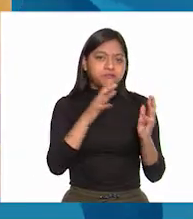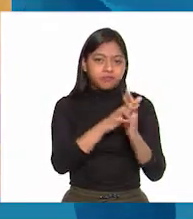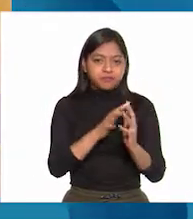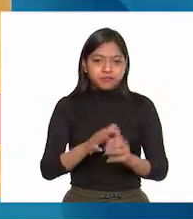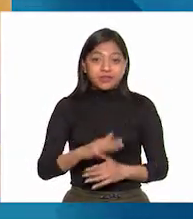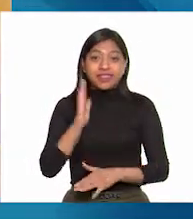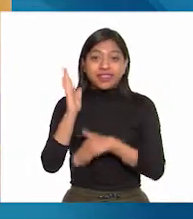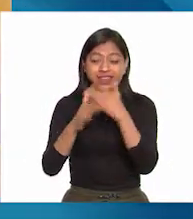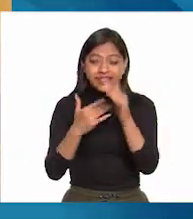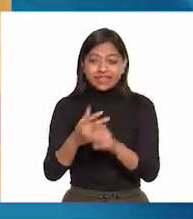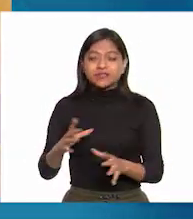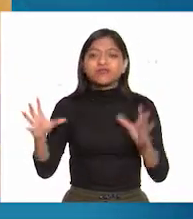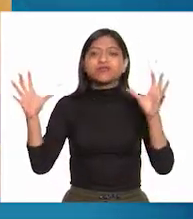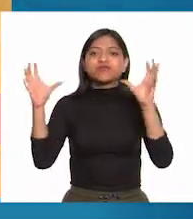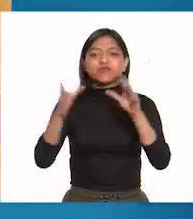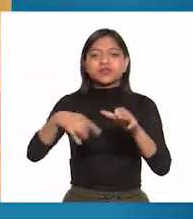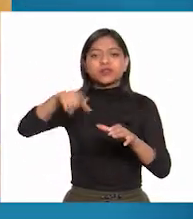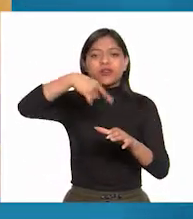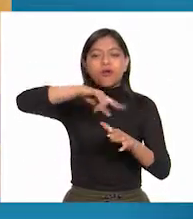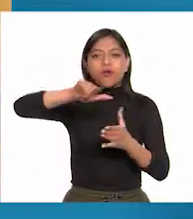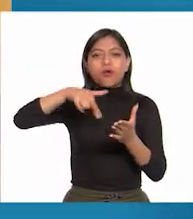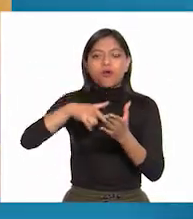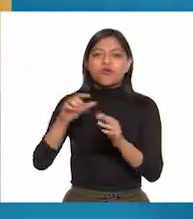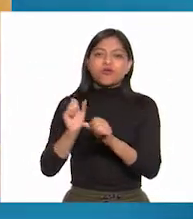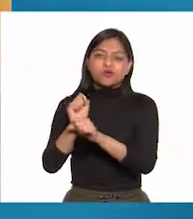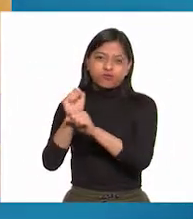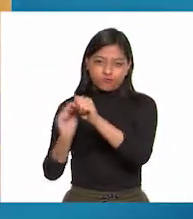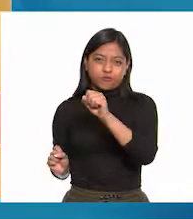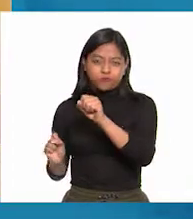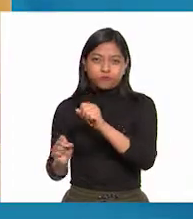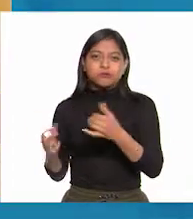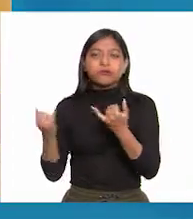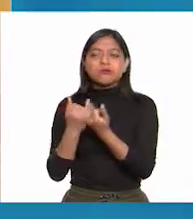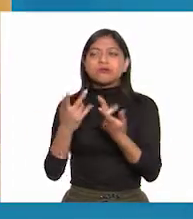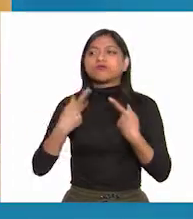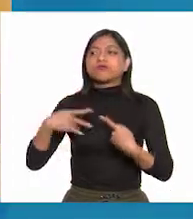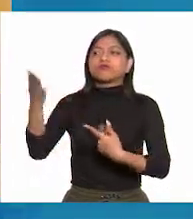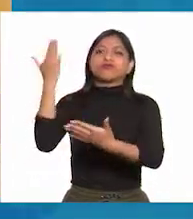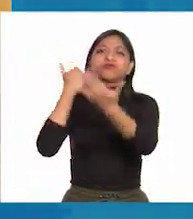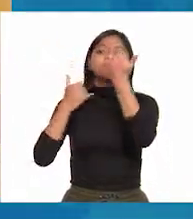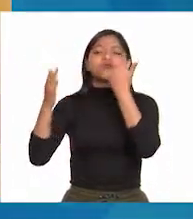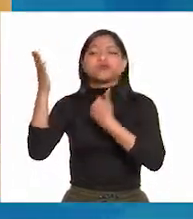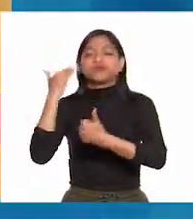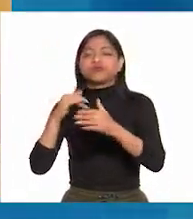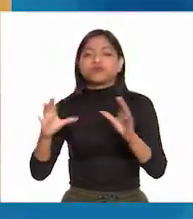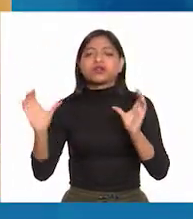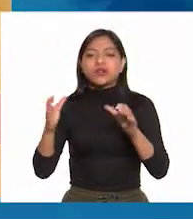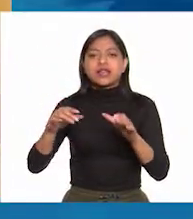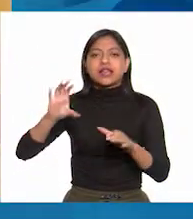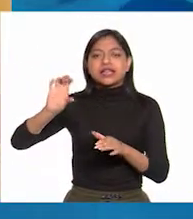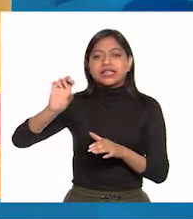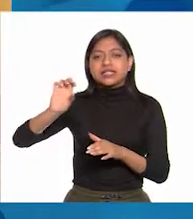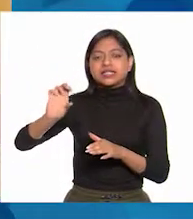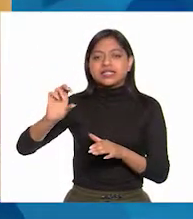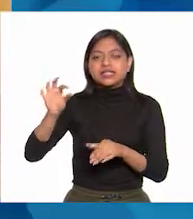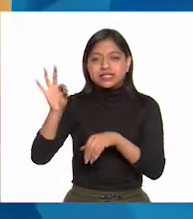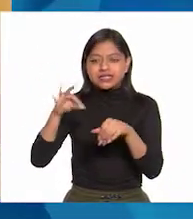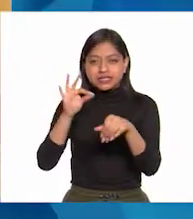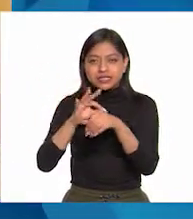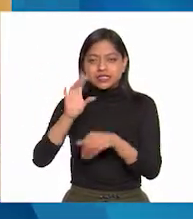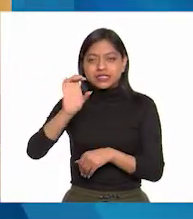Pronto se apoderó de muchas poblaciones del sur y convocó a un congreso en Chilpancingo, en septiembre de